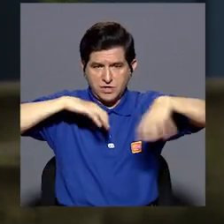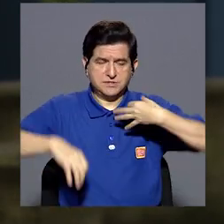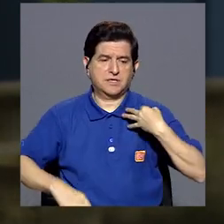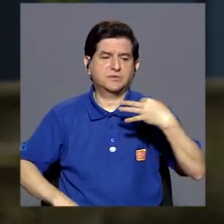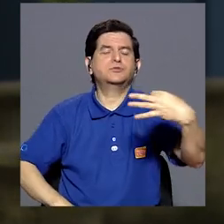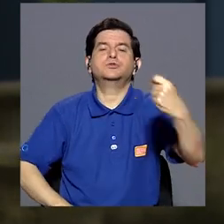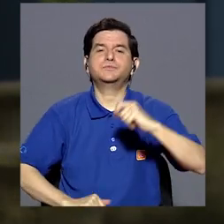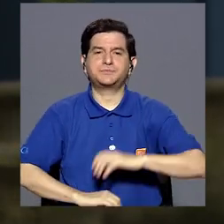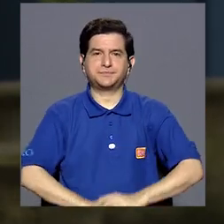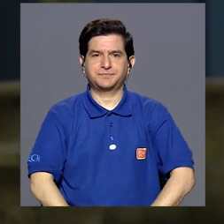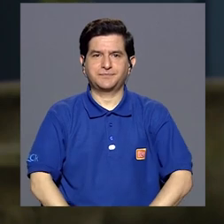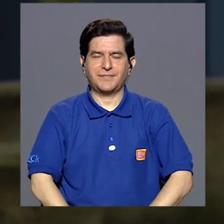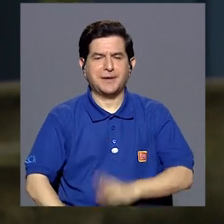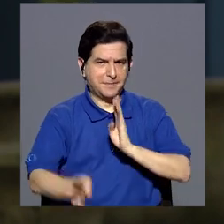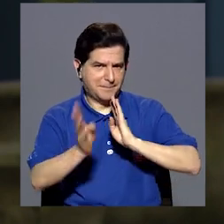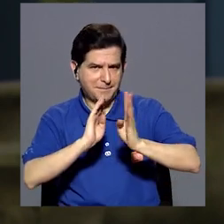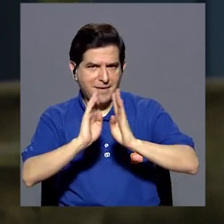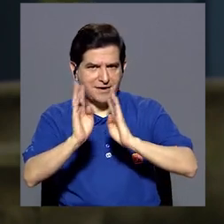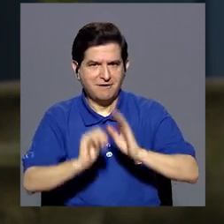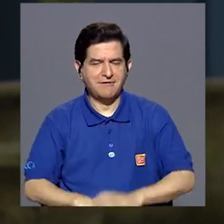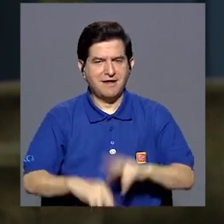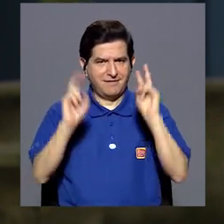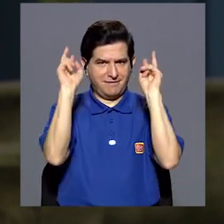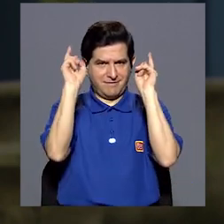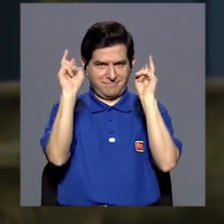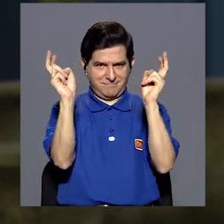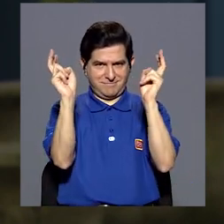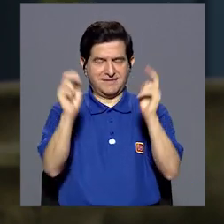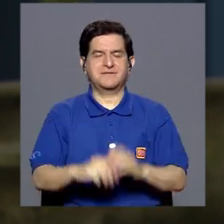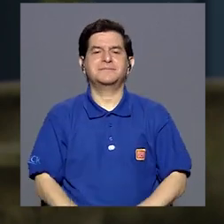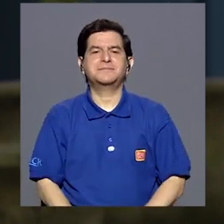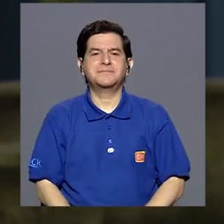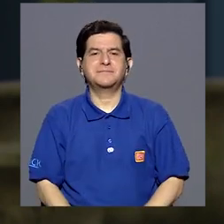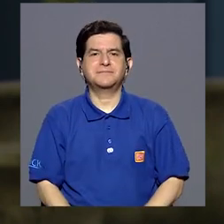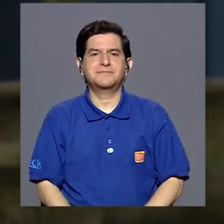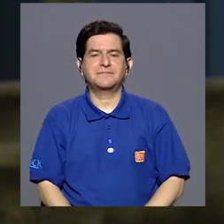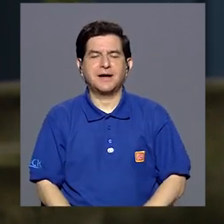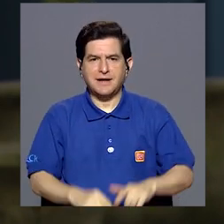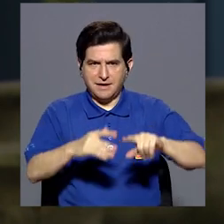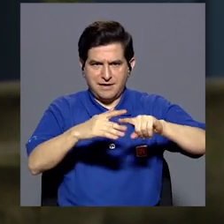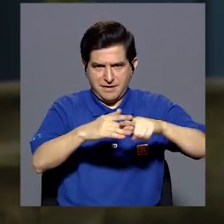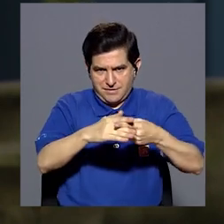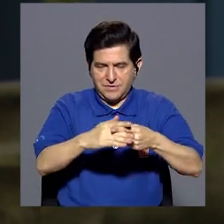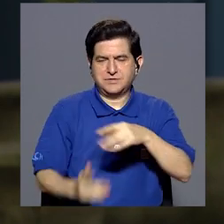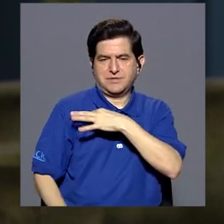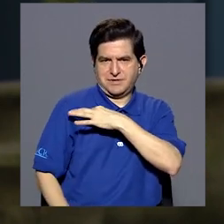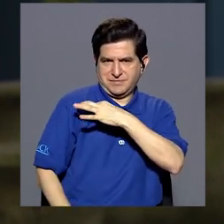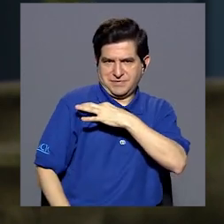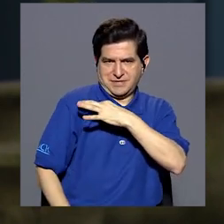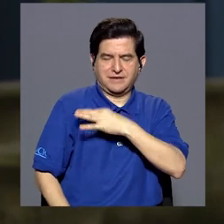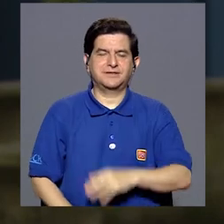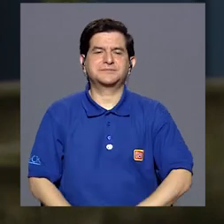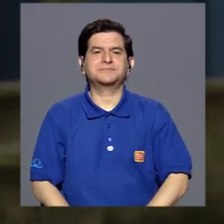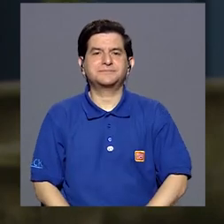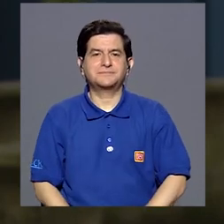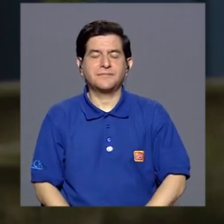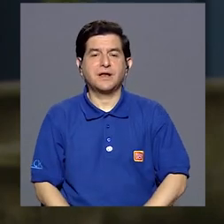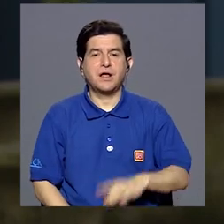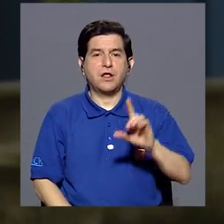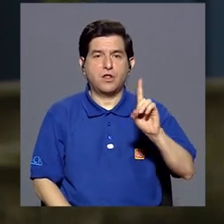actividades de vida diaria. Para conversar acerca de este tema vamos a introducir a nuestras invitadas,